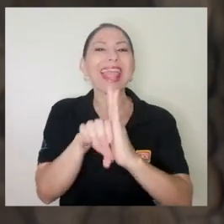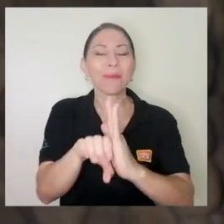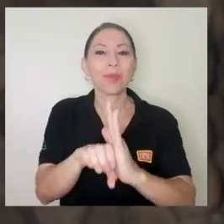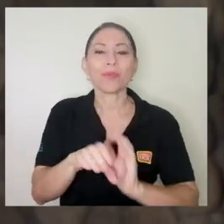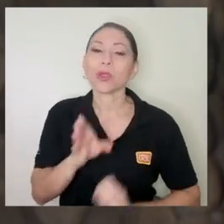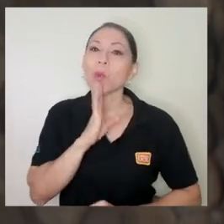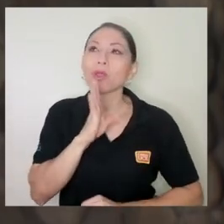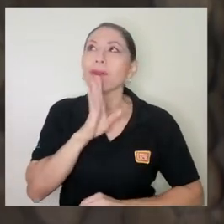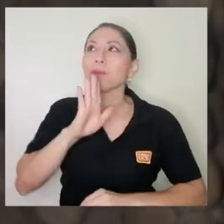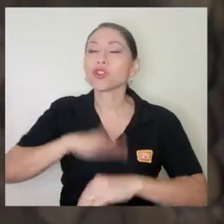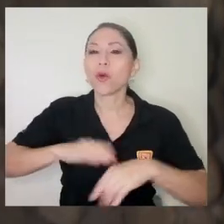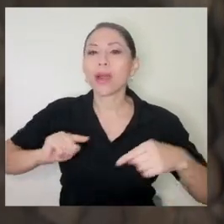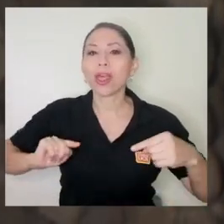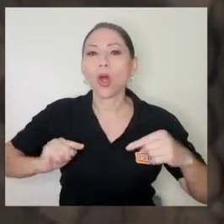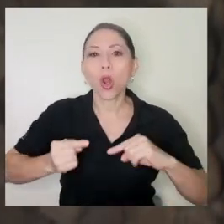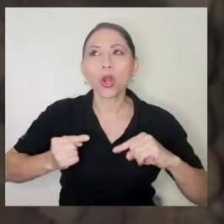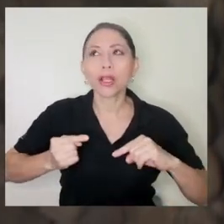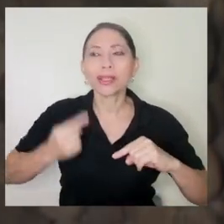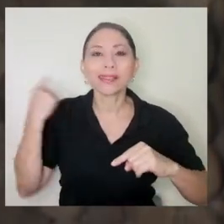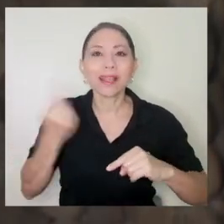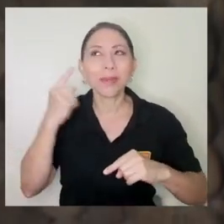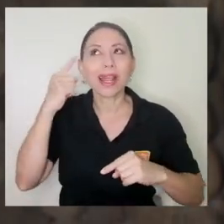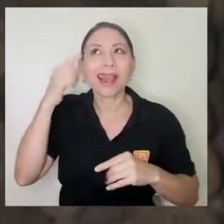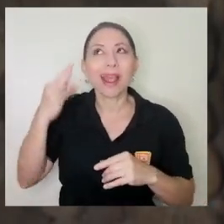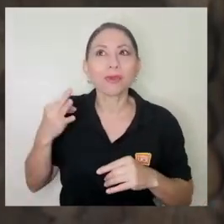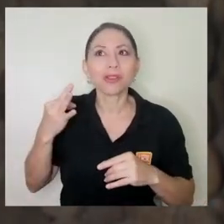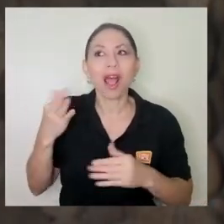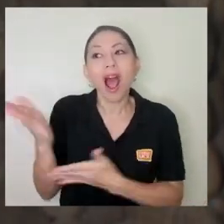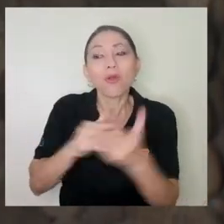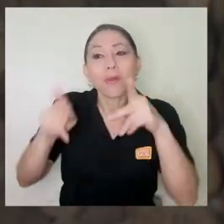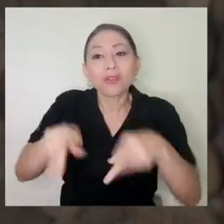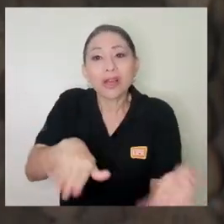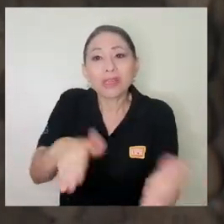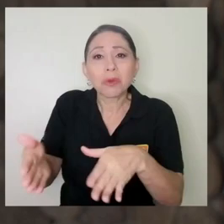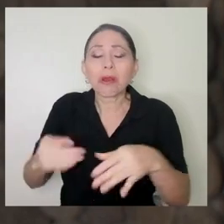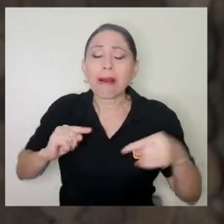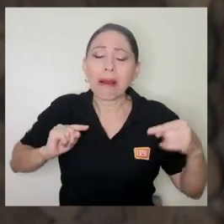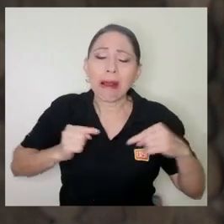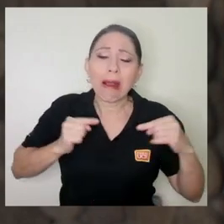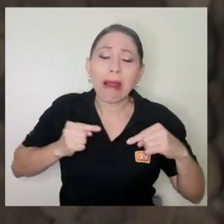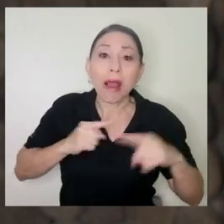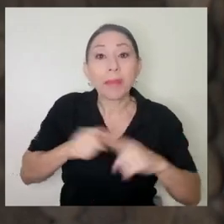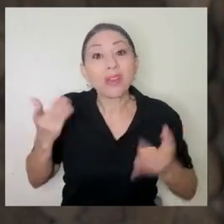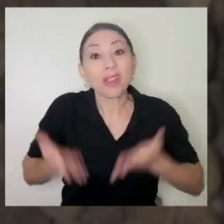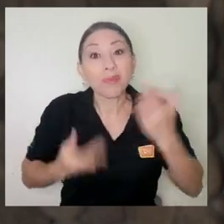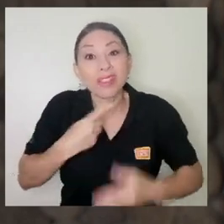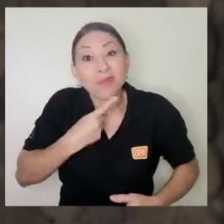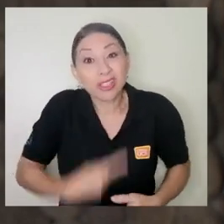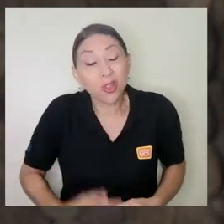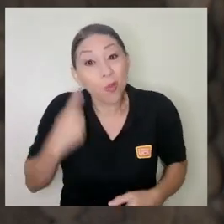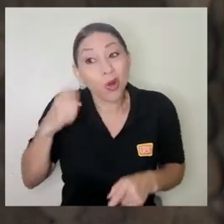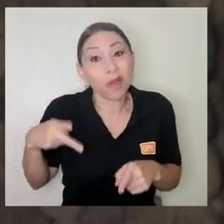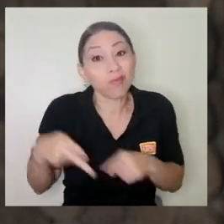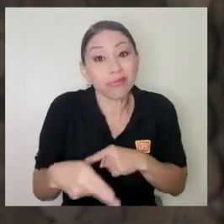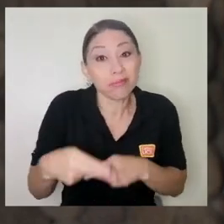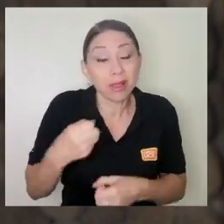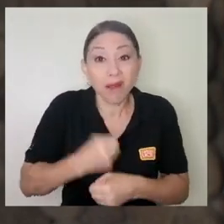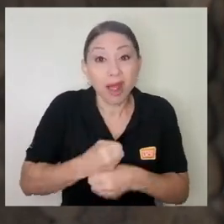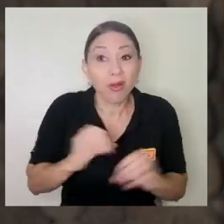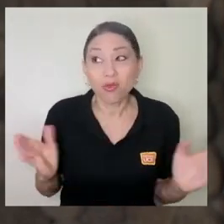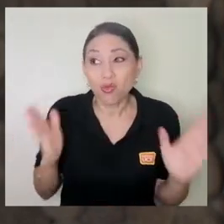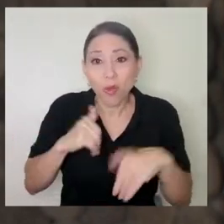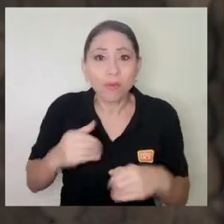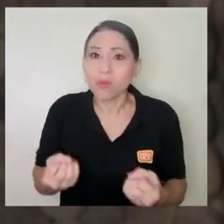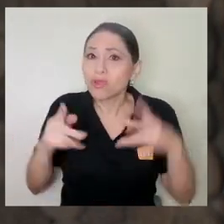dolor, generalmente pensamos en la muerte de alguien. Pero en realidad la depresión podría ser porque perdimos el trabajo. Hay un montón de personas que han perdido